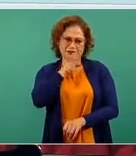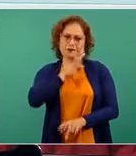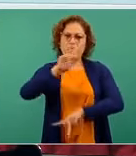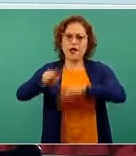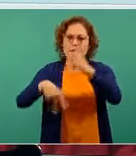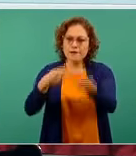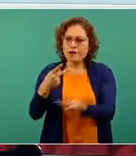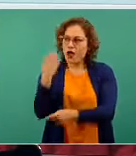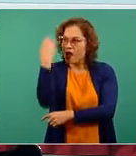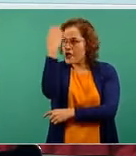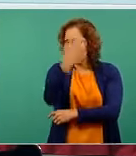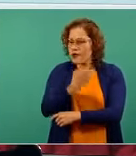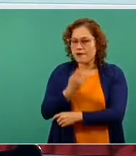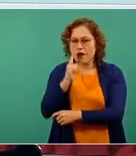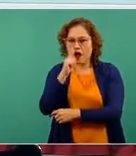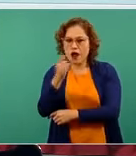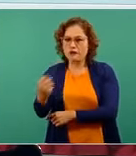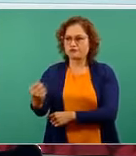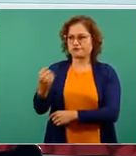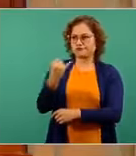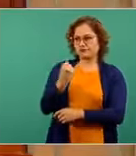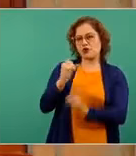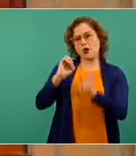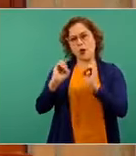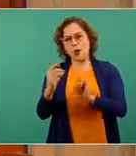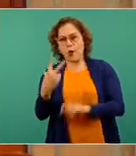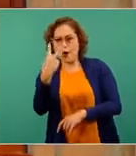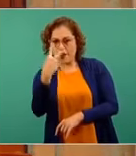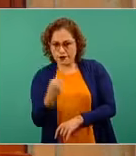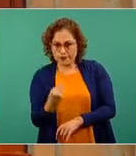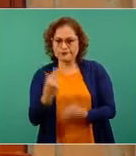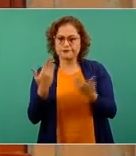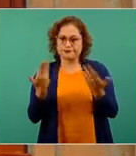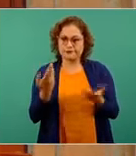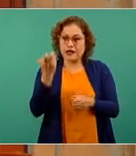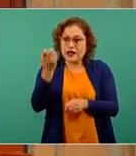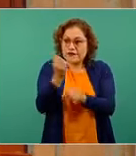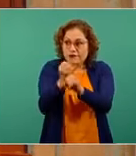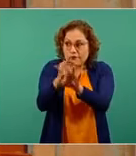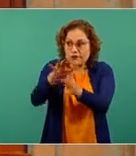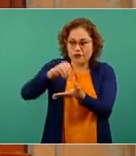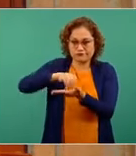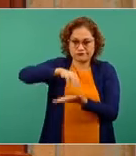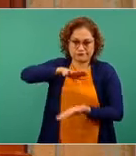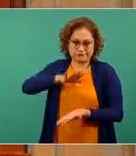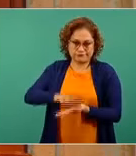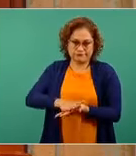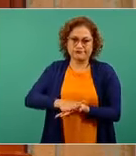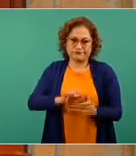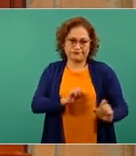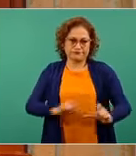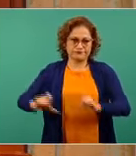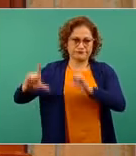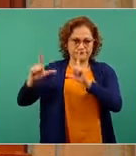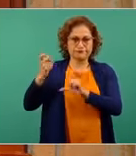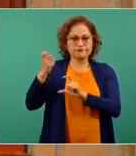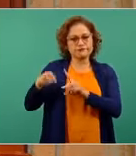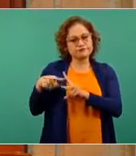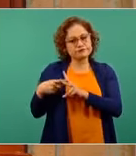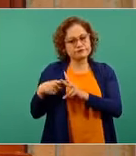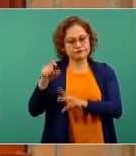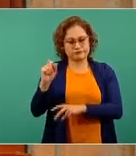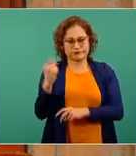revelar qué proporción de esas personas realmente están siendo o fueron afectadas por el virus SARS-CoV-2 y por lo tanto son